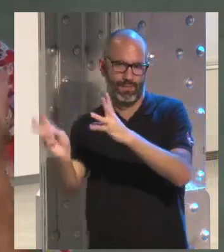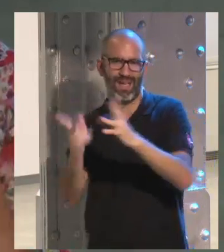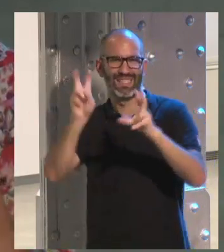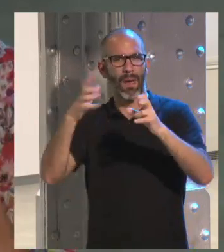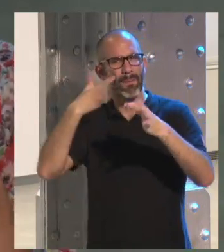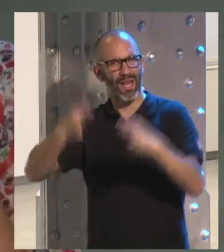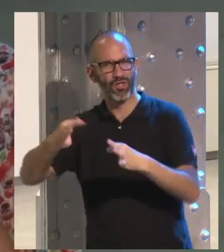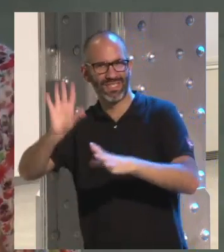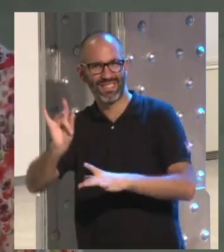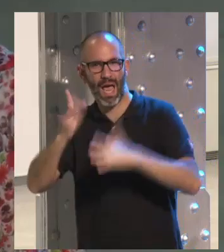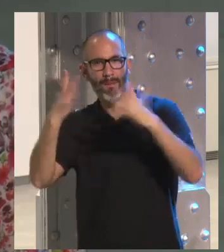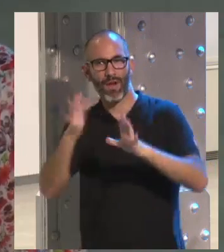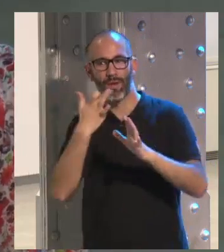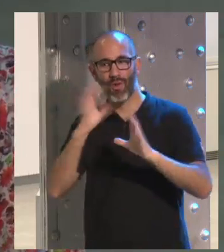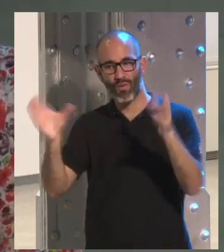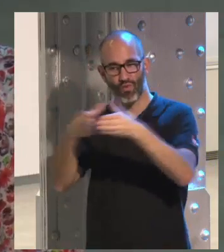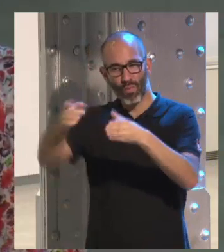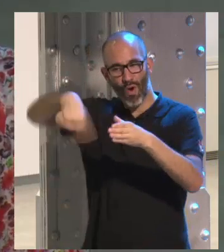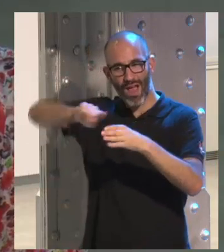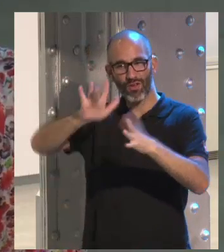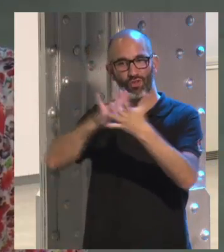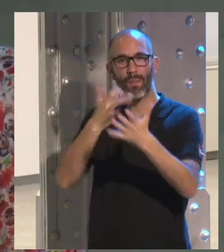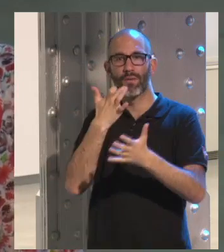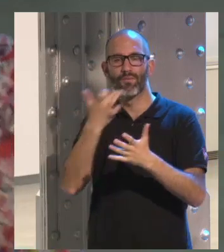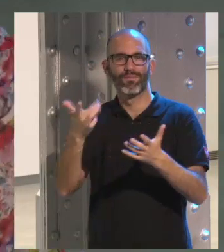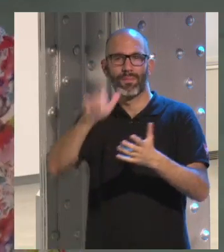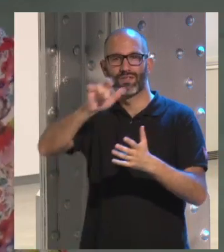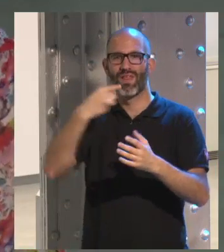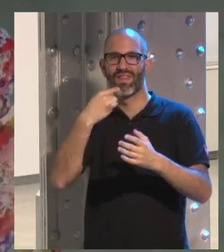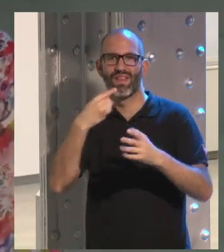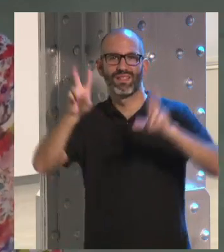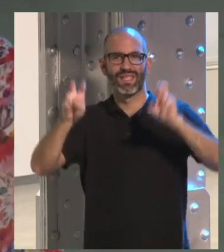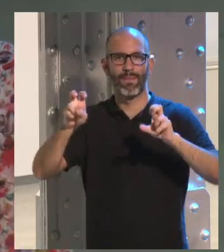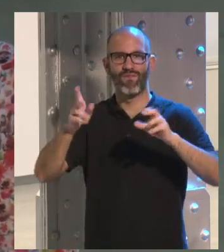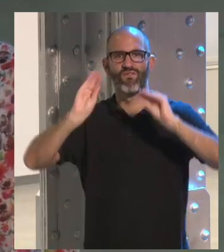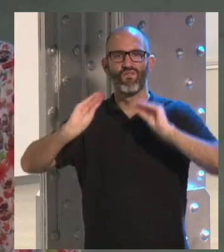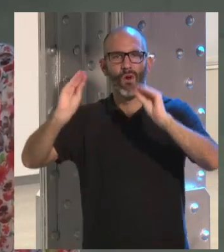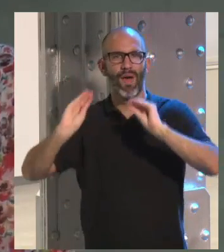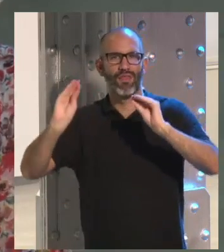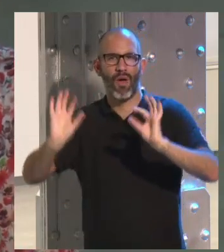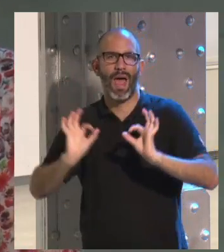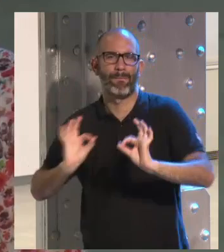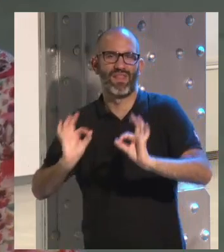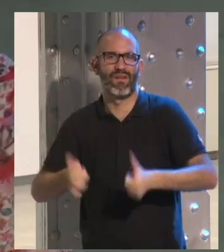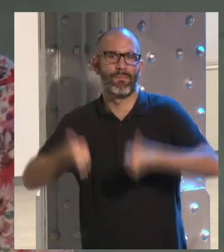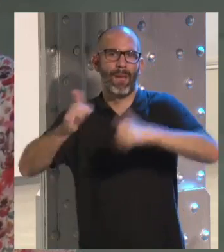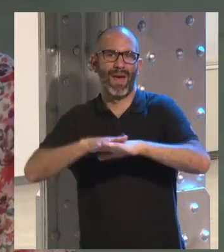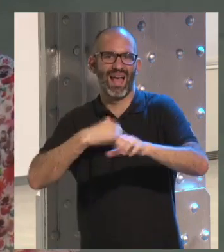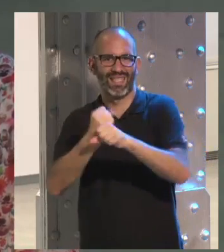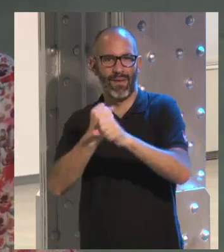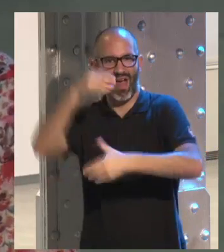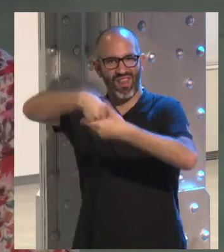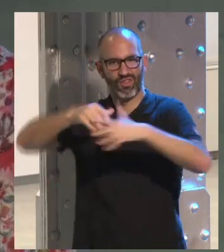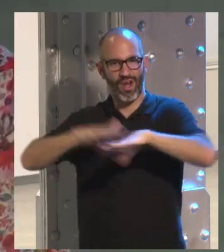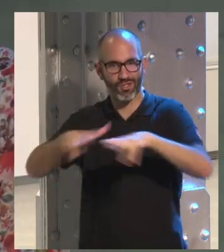riesgos. Pero pocos habían sido los que manifestaban que habían recibido una formación para trabajar en red.